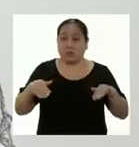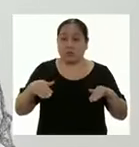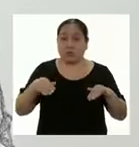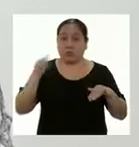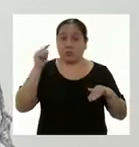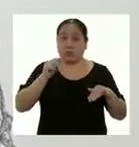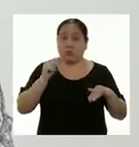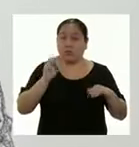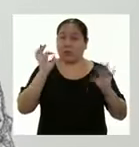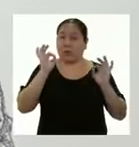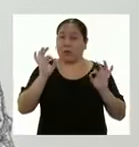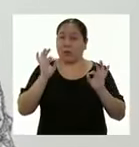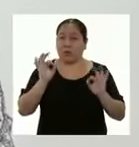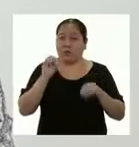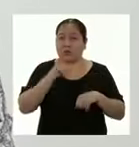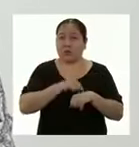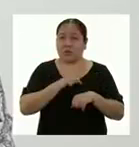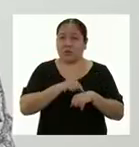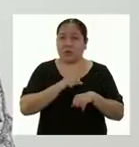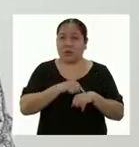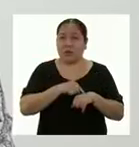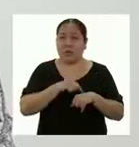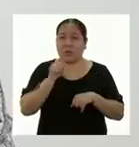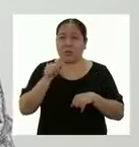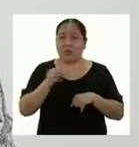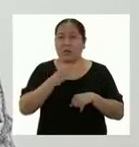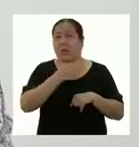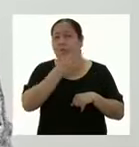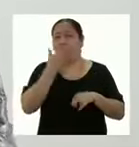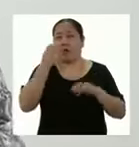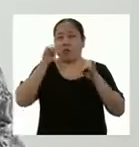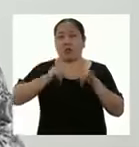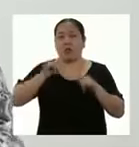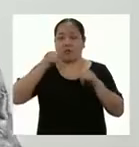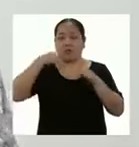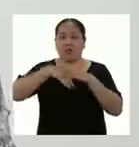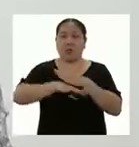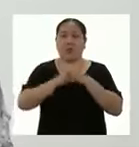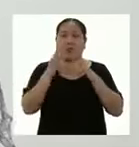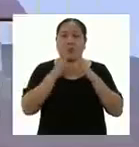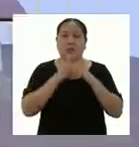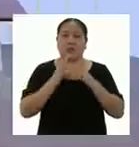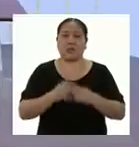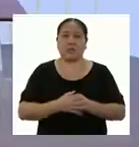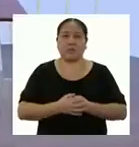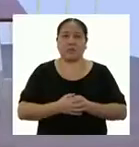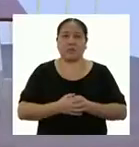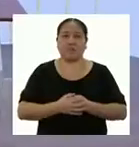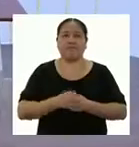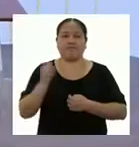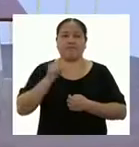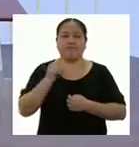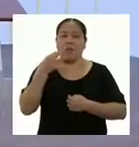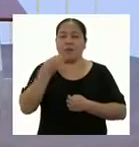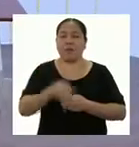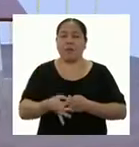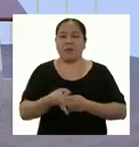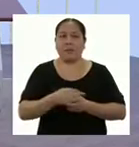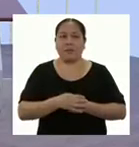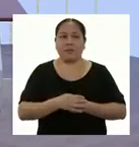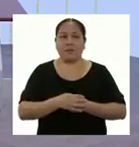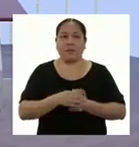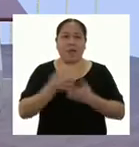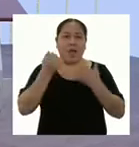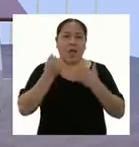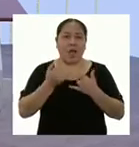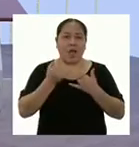una actividad un poco riesgosa en estos días, en lo que es mejor quedarte dentro de casa. Tienes razón, profesora. Creo